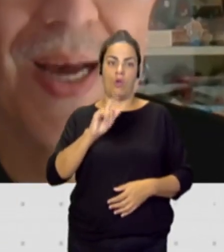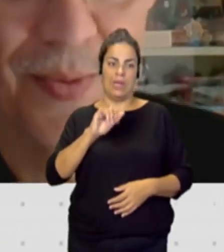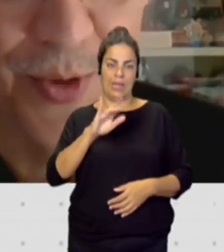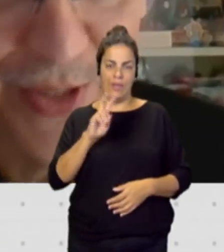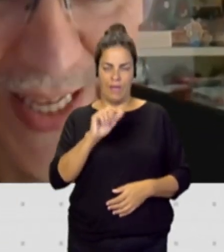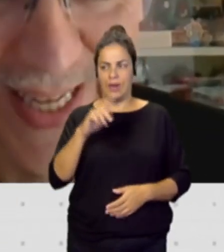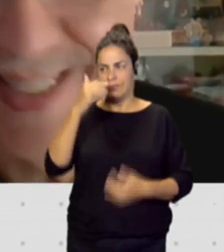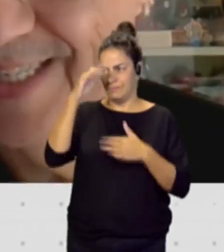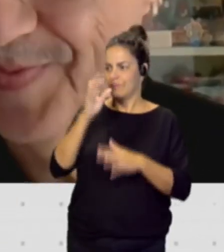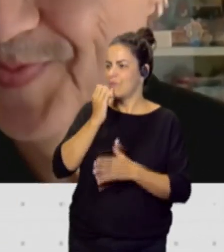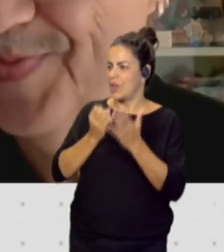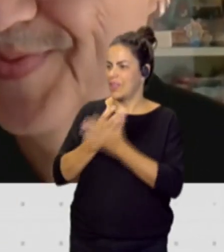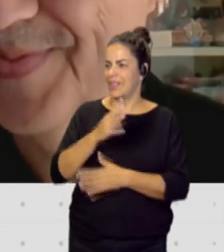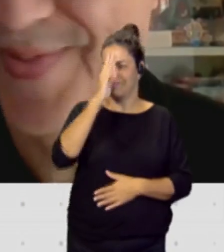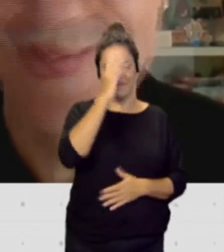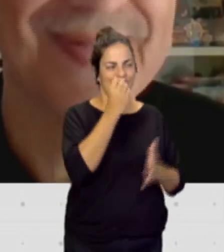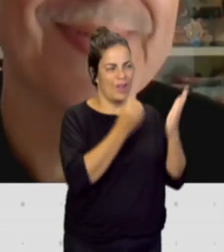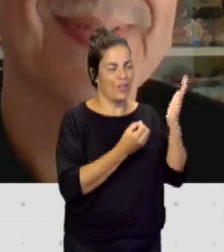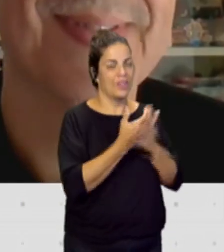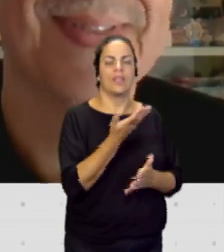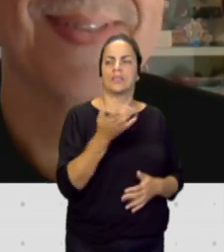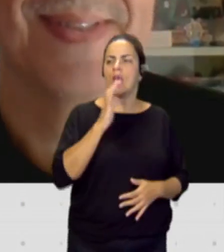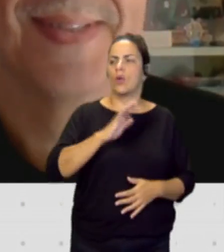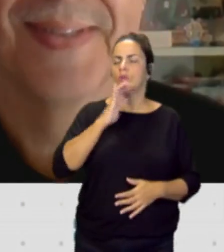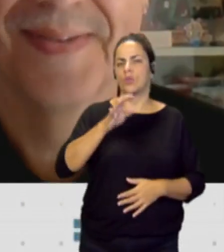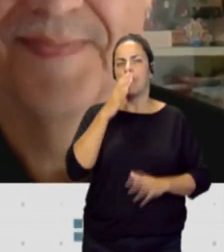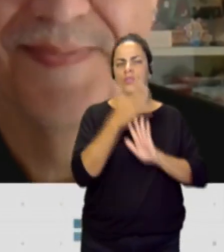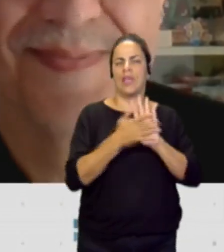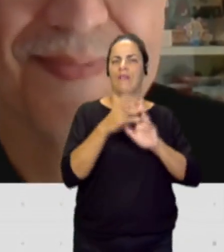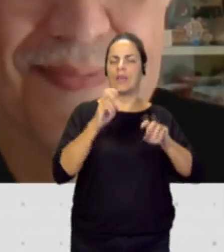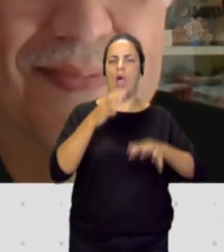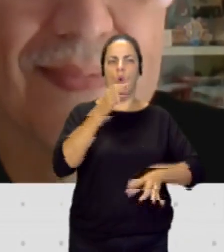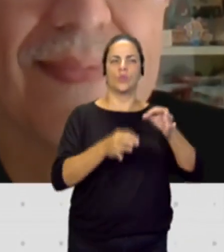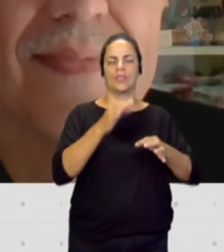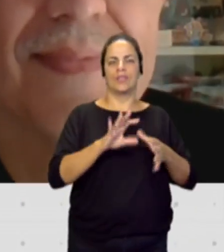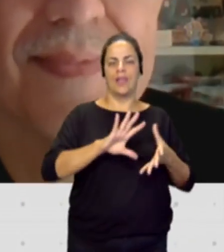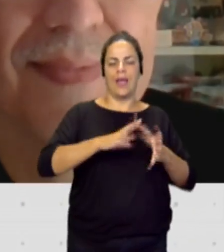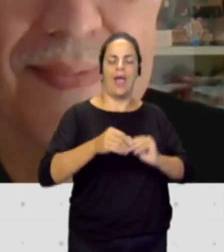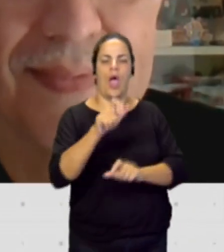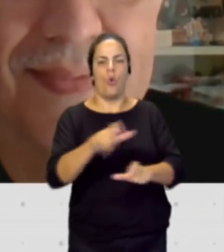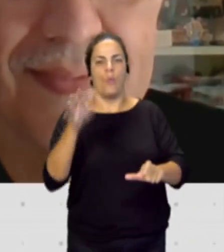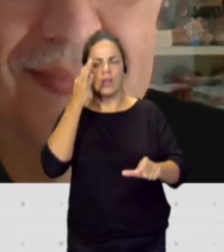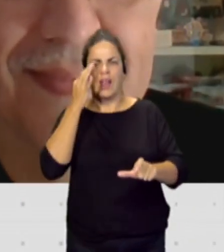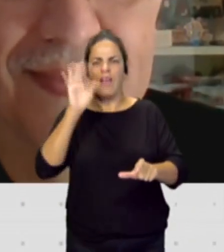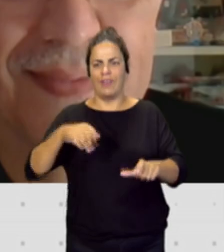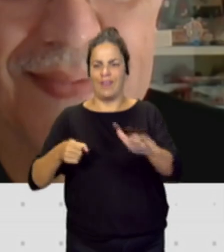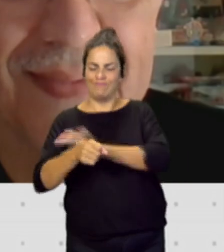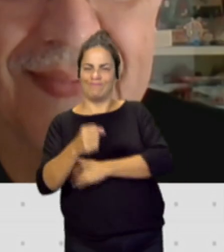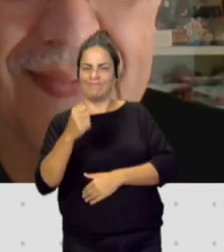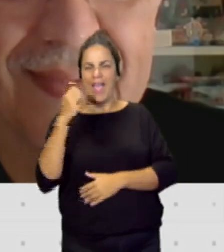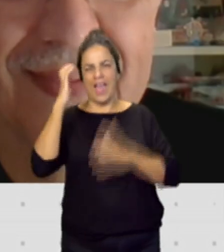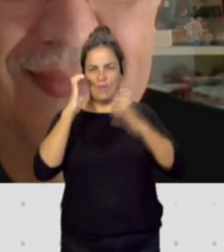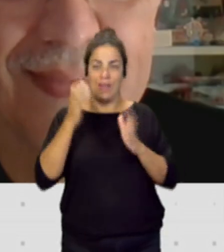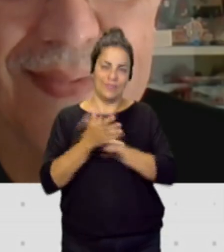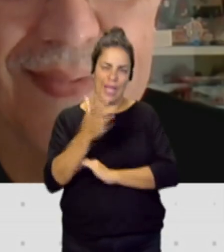Hola, buenos días. Bueno, es curioso que cuando se hable de humanizar la justicia, esto implique meter animales, como en este caso los perros en los